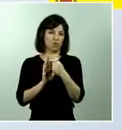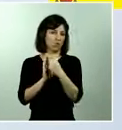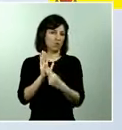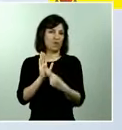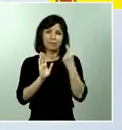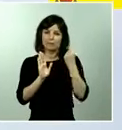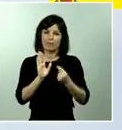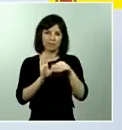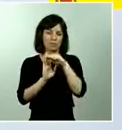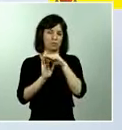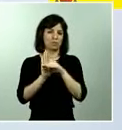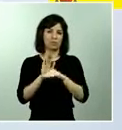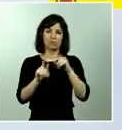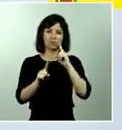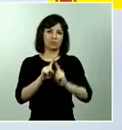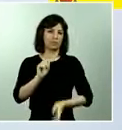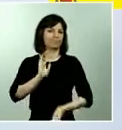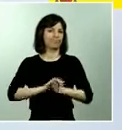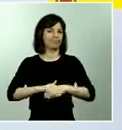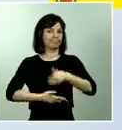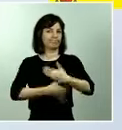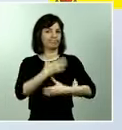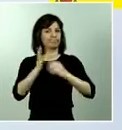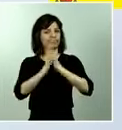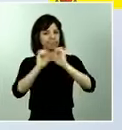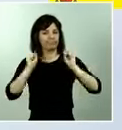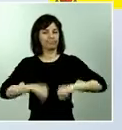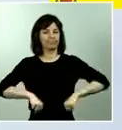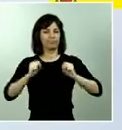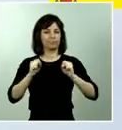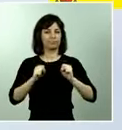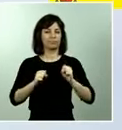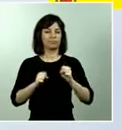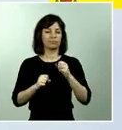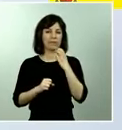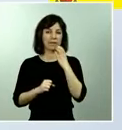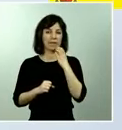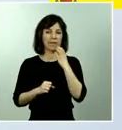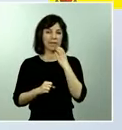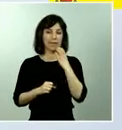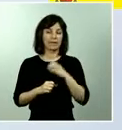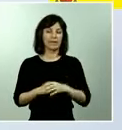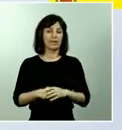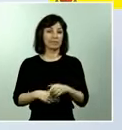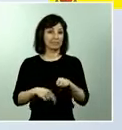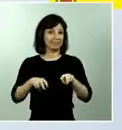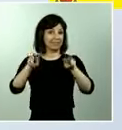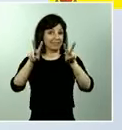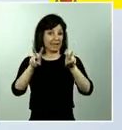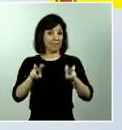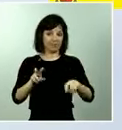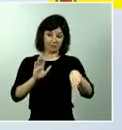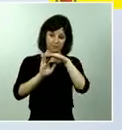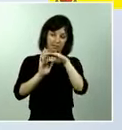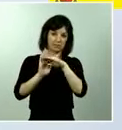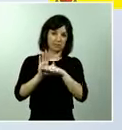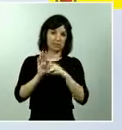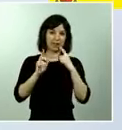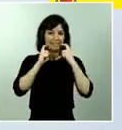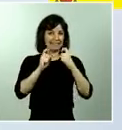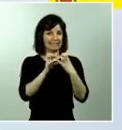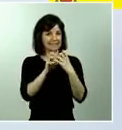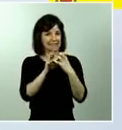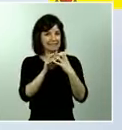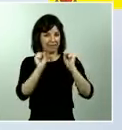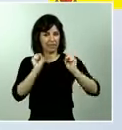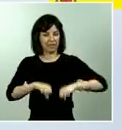adelante ese acuerdo y eso son un poco los temas sobre los que se está intentando llegar a un acuerdo y junto a eso una